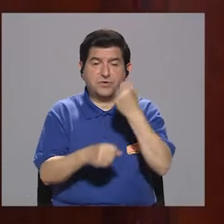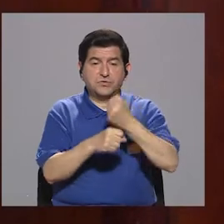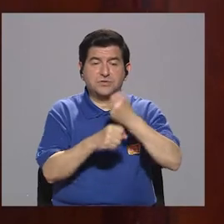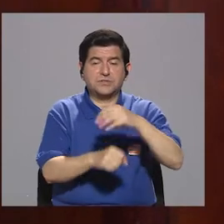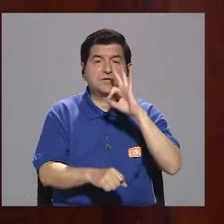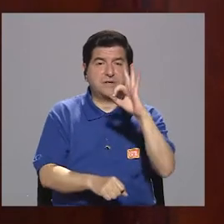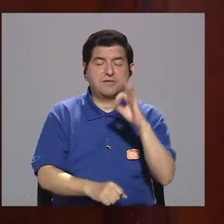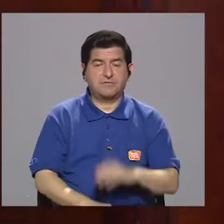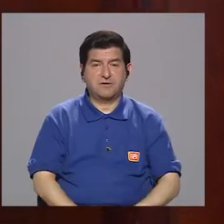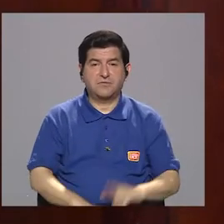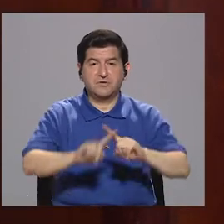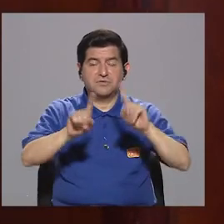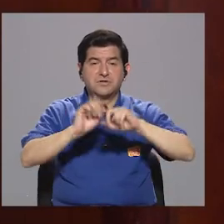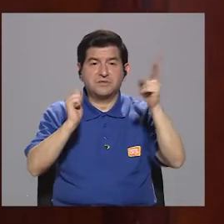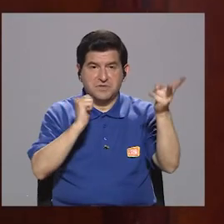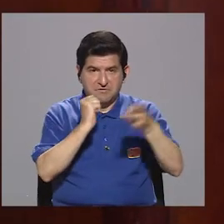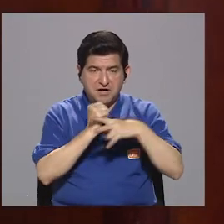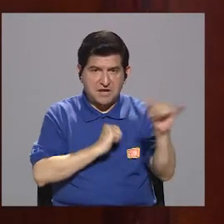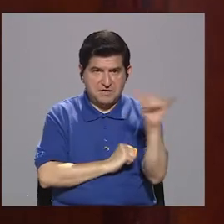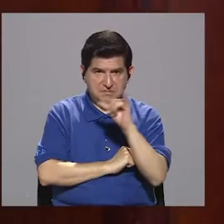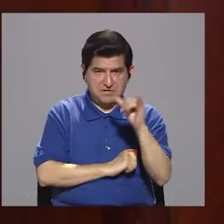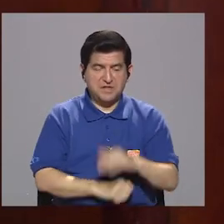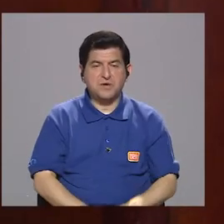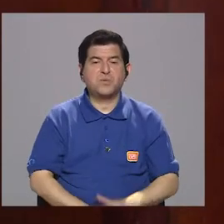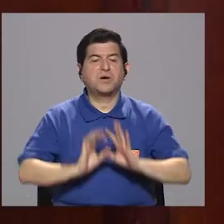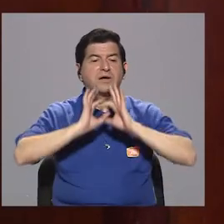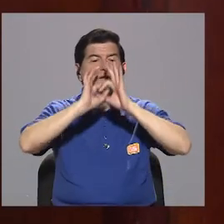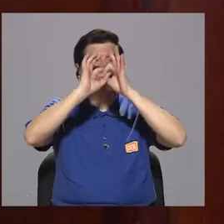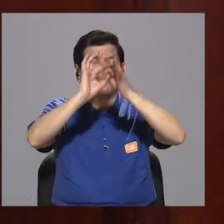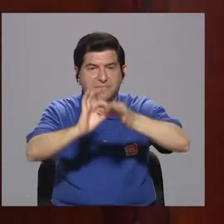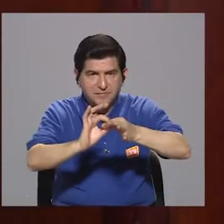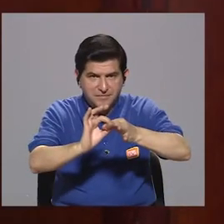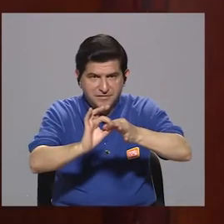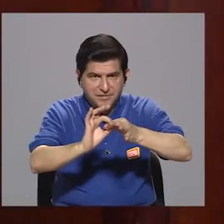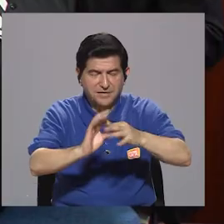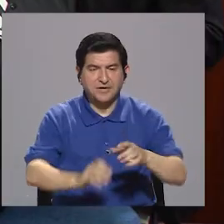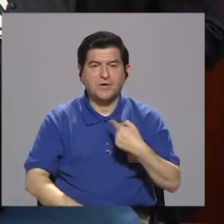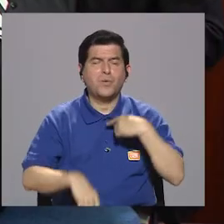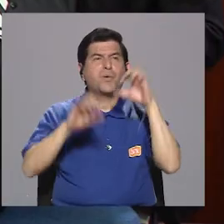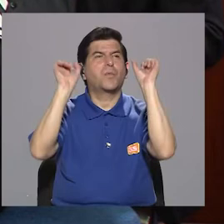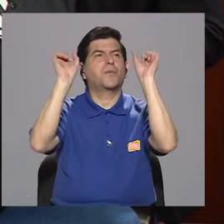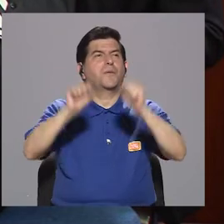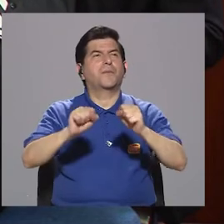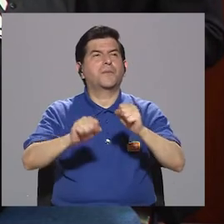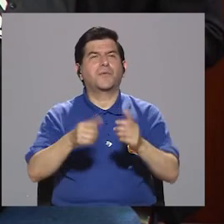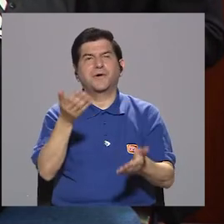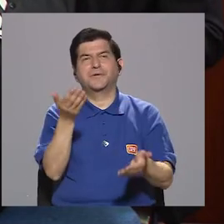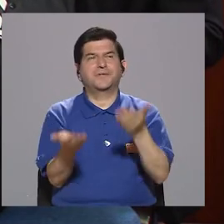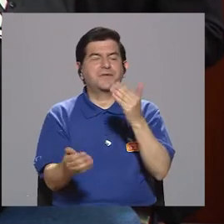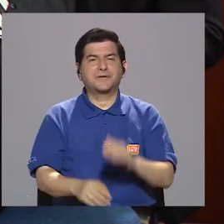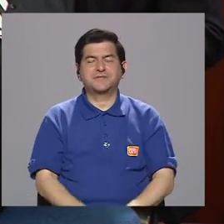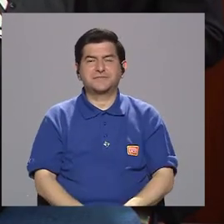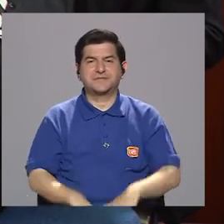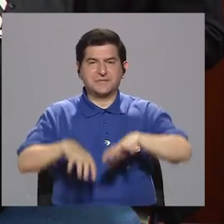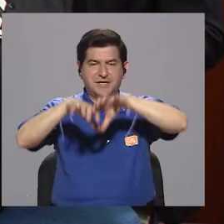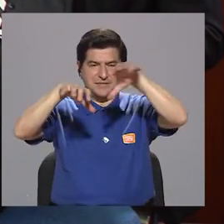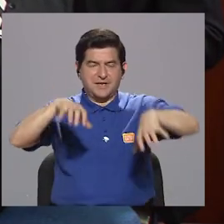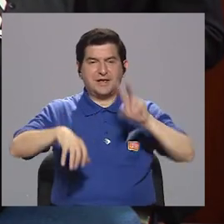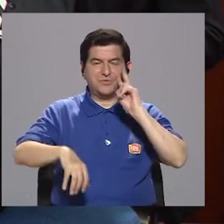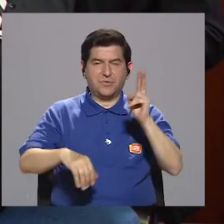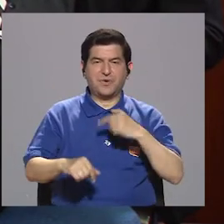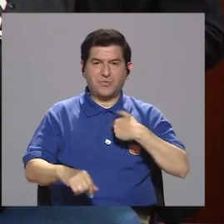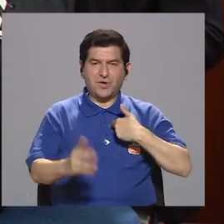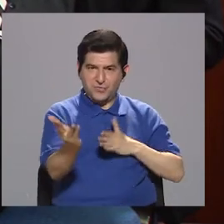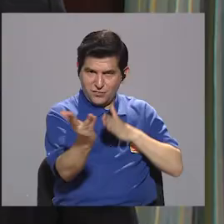buenas, en muchas ocasiones también va de la mano de cómo uno puede ver el cantón cuando uno entra.